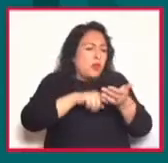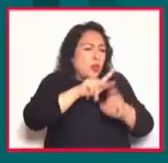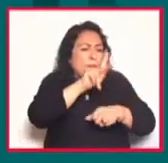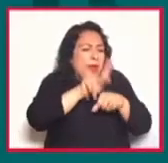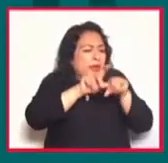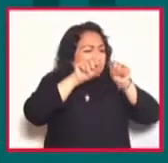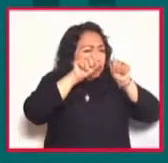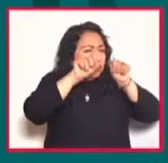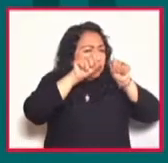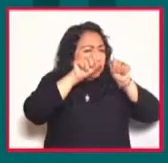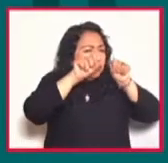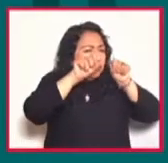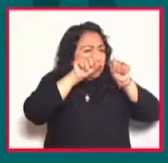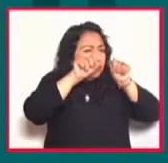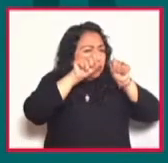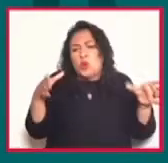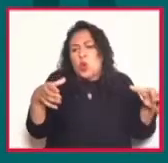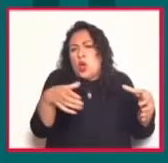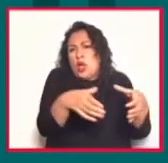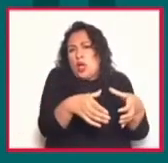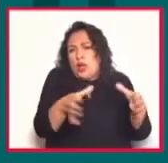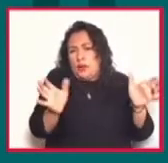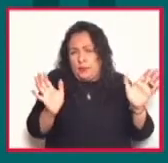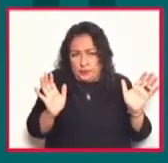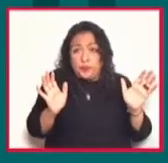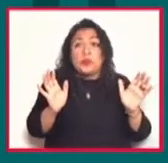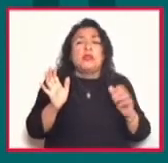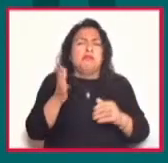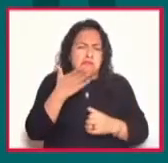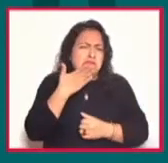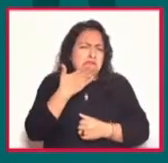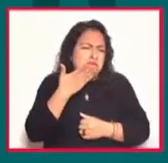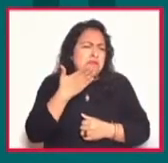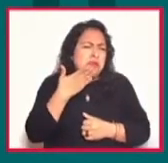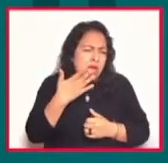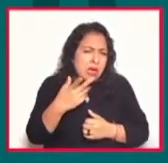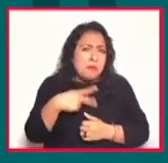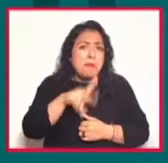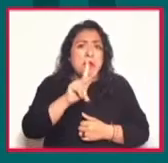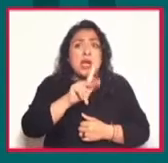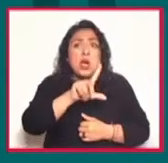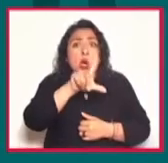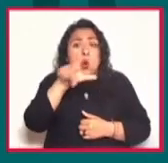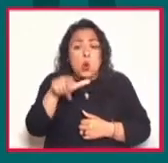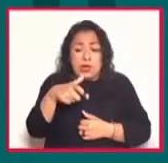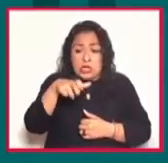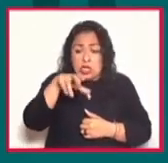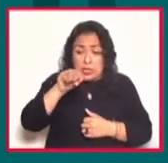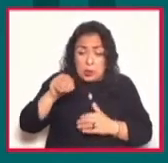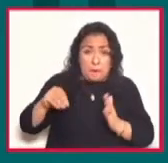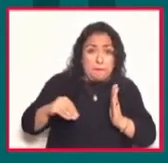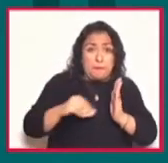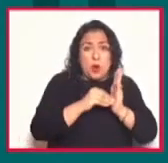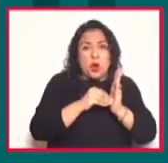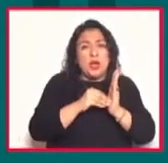a nivel coloquial, que estaba muy bien, pero Quino le incorpora una complejidad